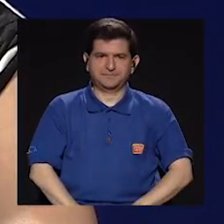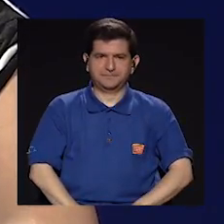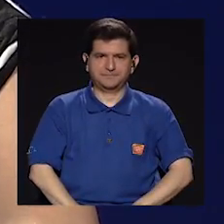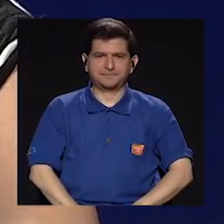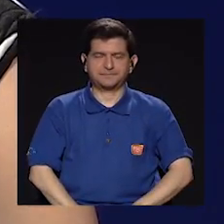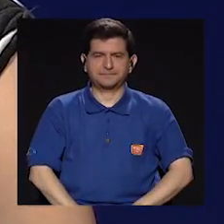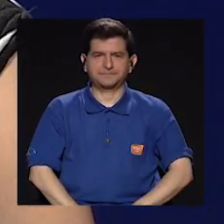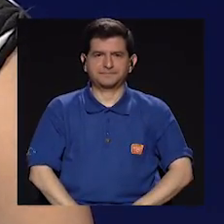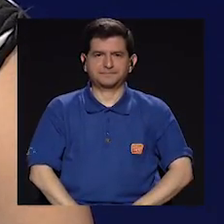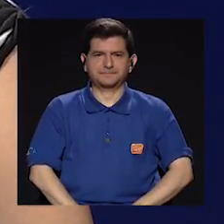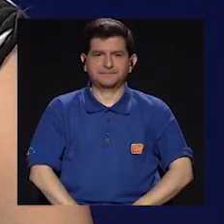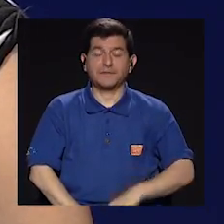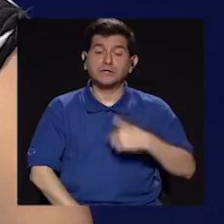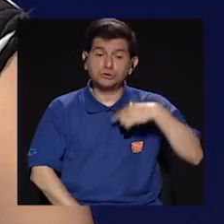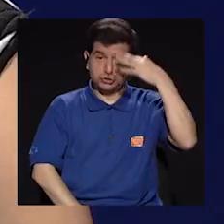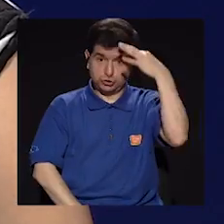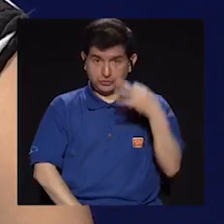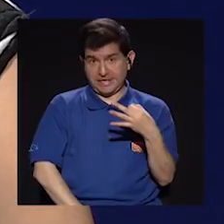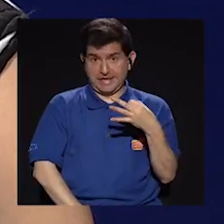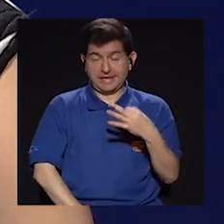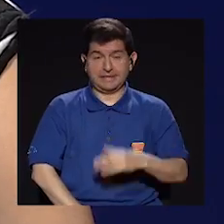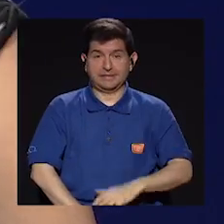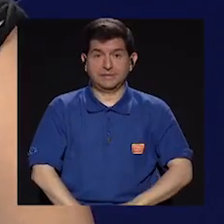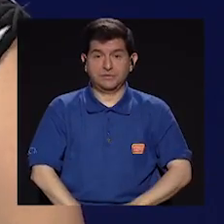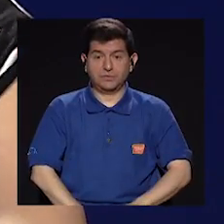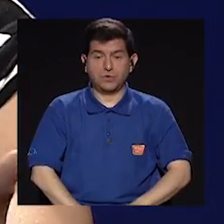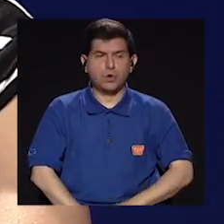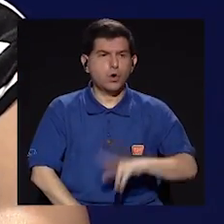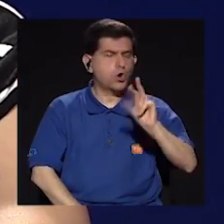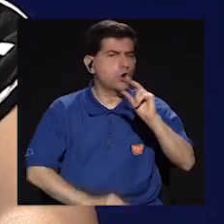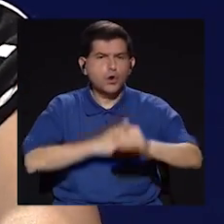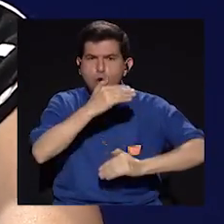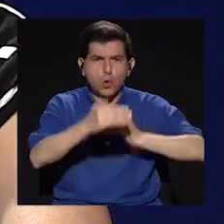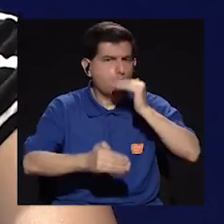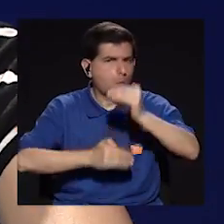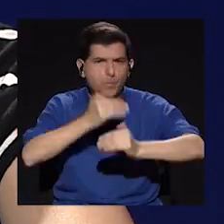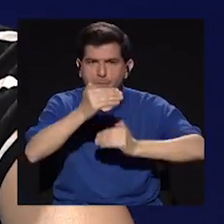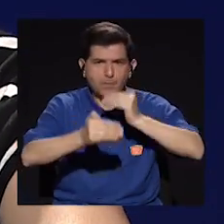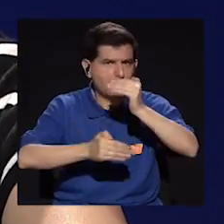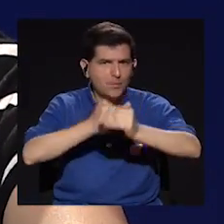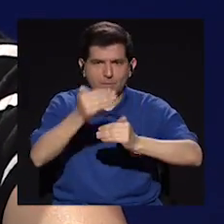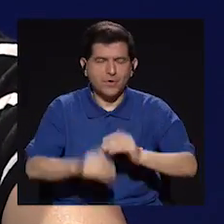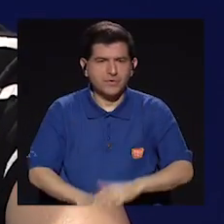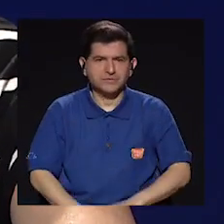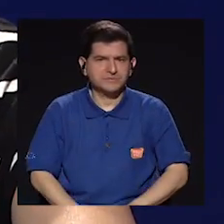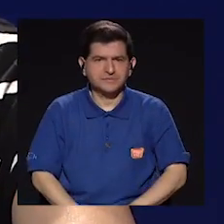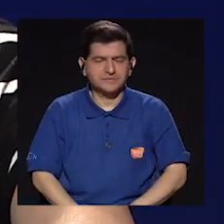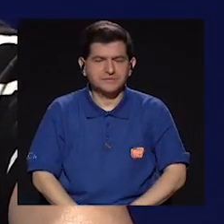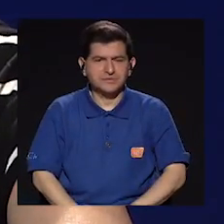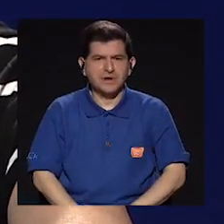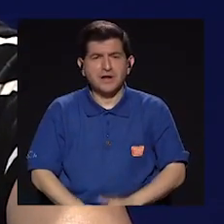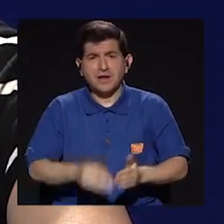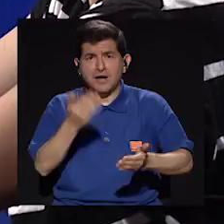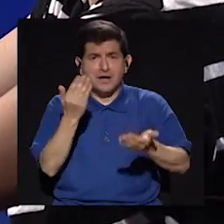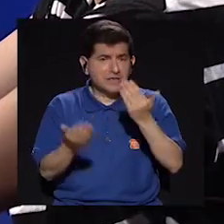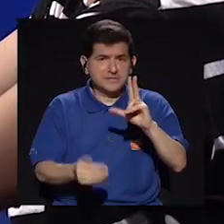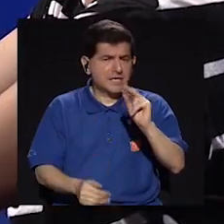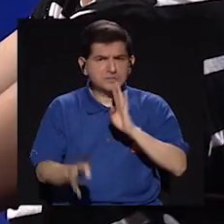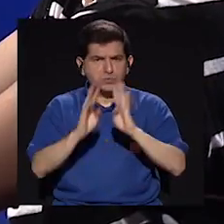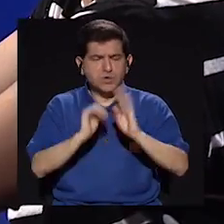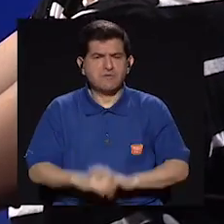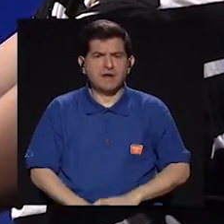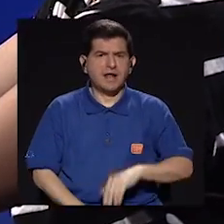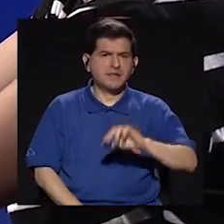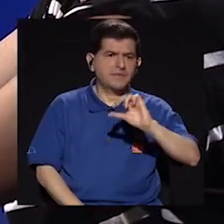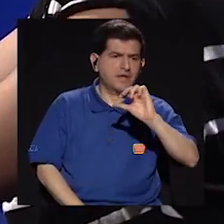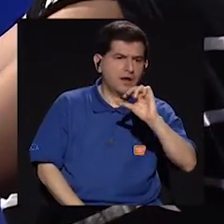creo, o sea, no es un proceso como... O sea, tampoco estamos hablando de una secuela, ¿no?